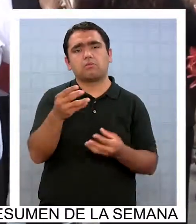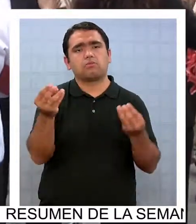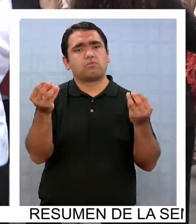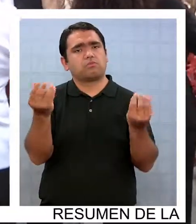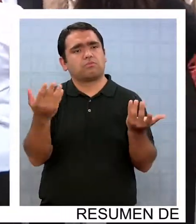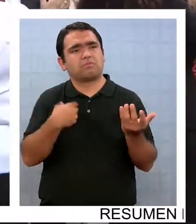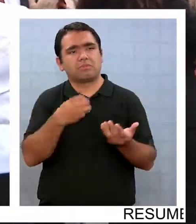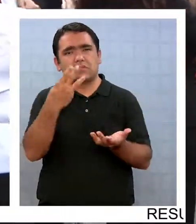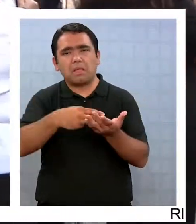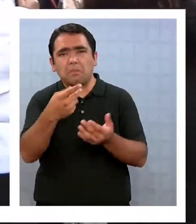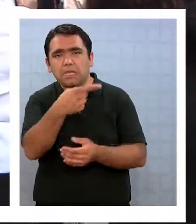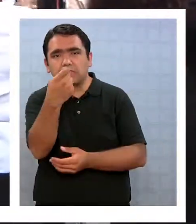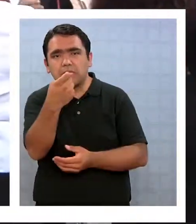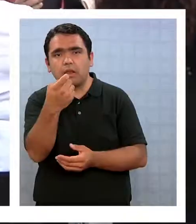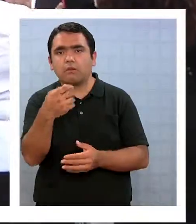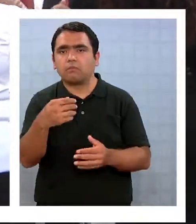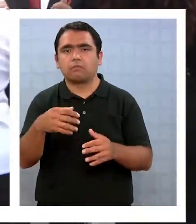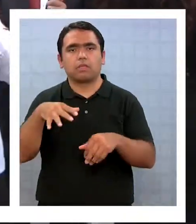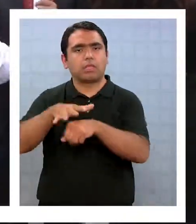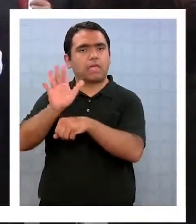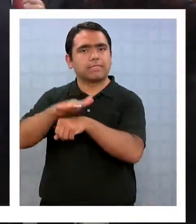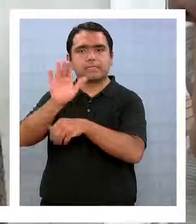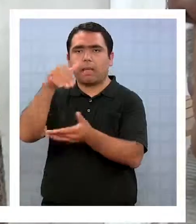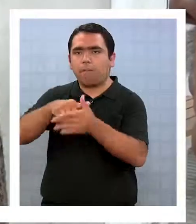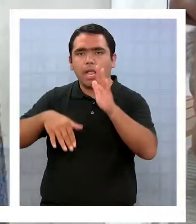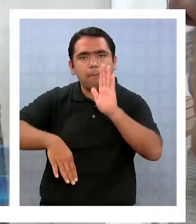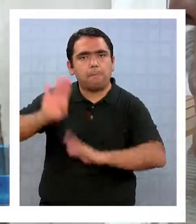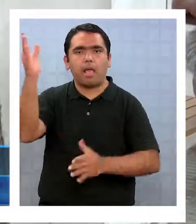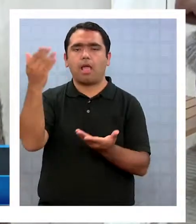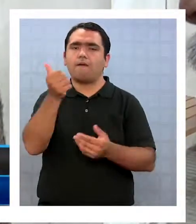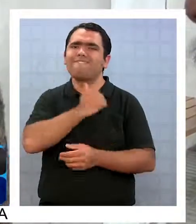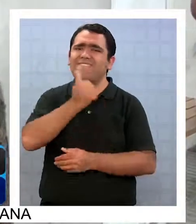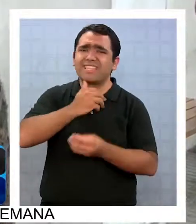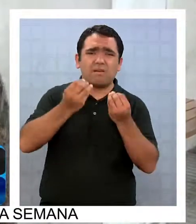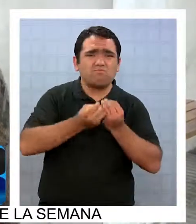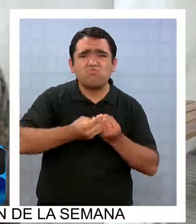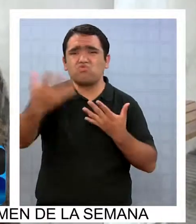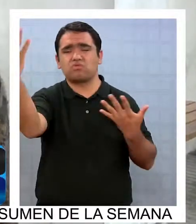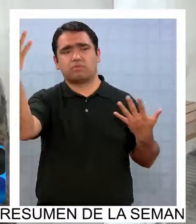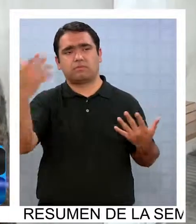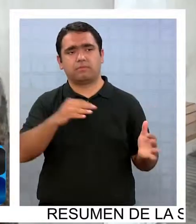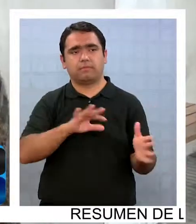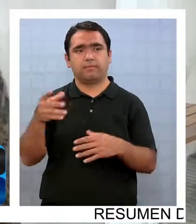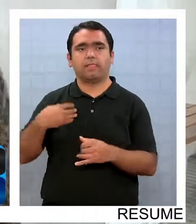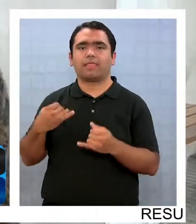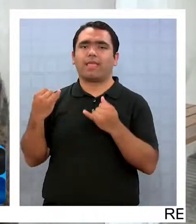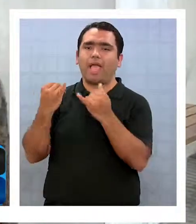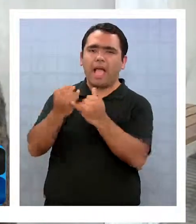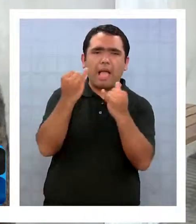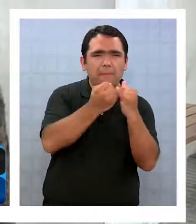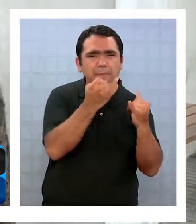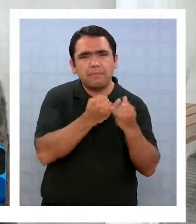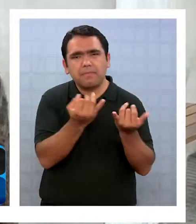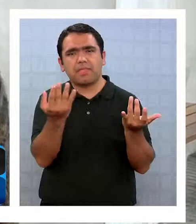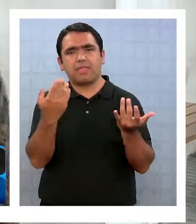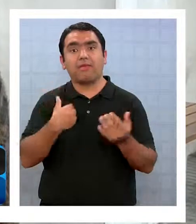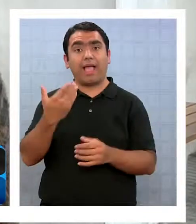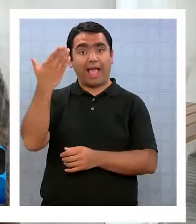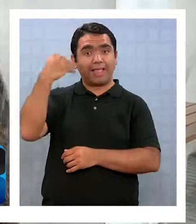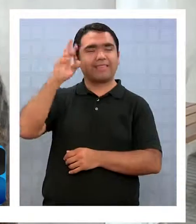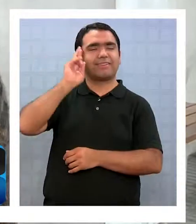.000 y nadie lo dice. Tuve muchos amigos, muchos compañeros con los que compartí, incluso en el deporte, que